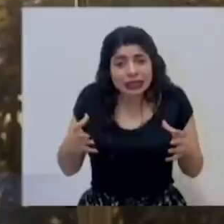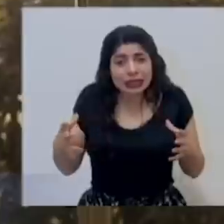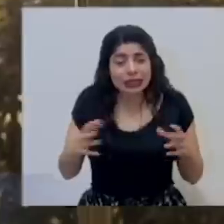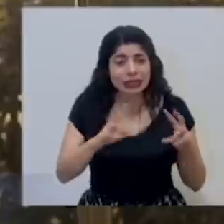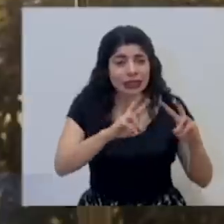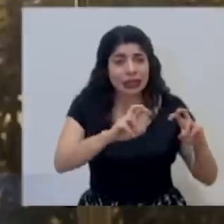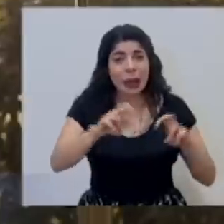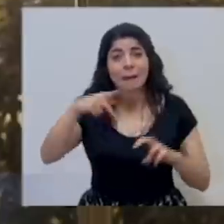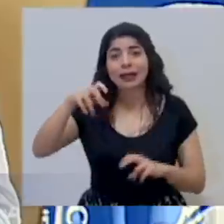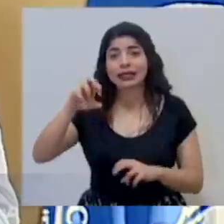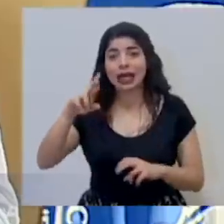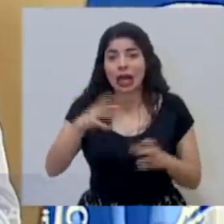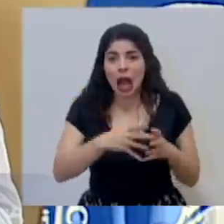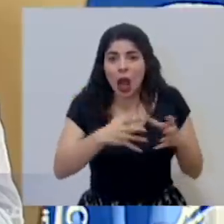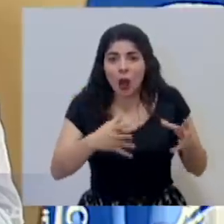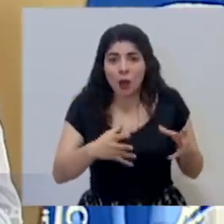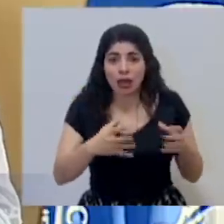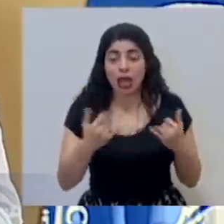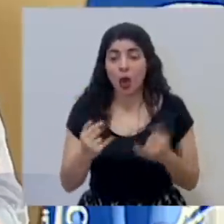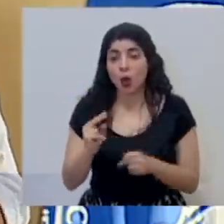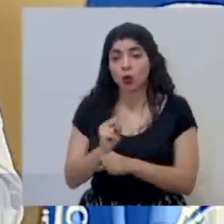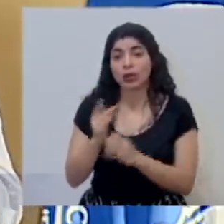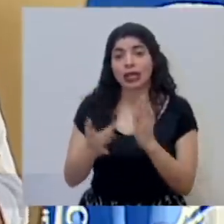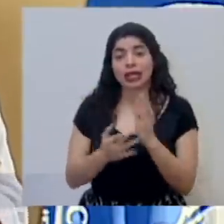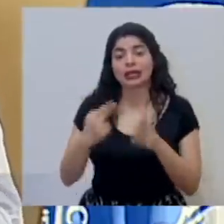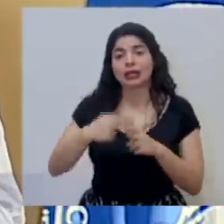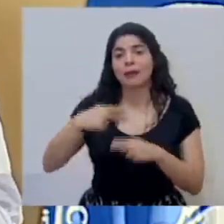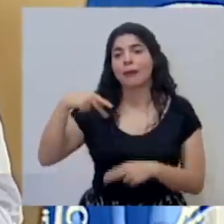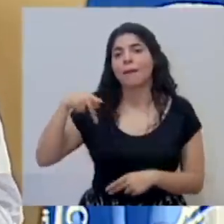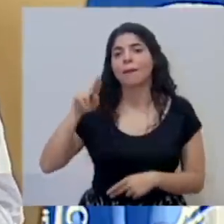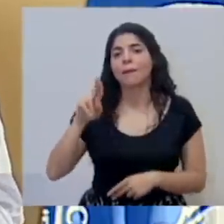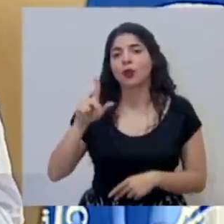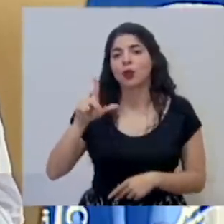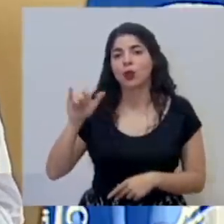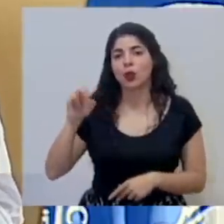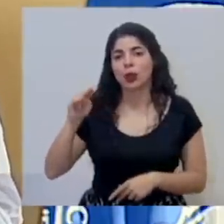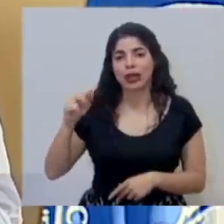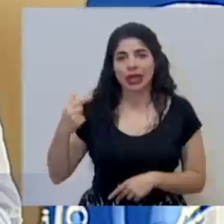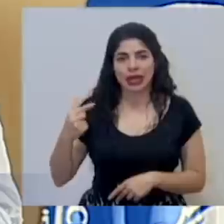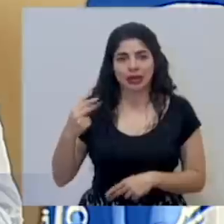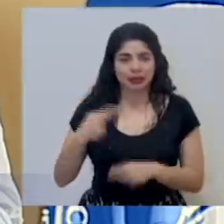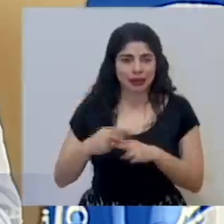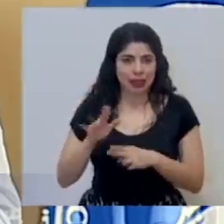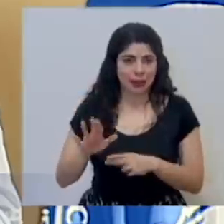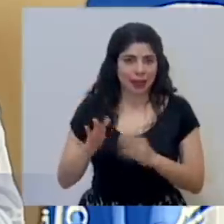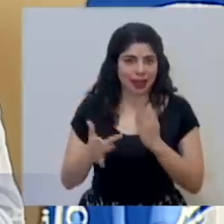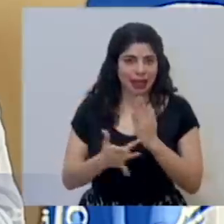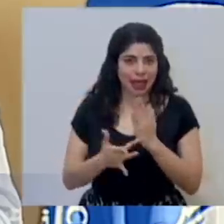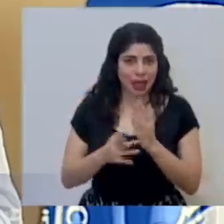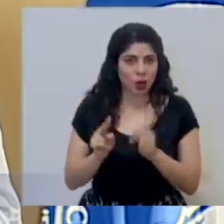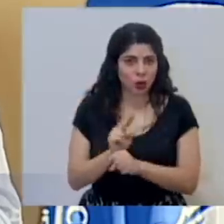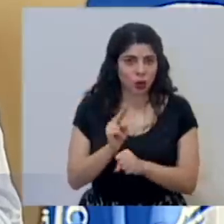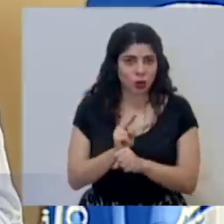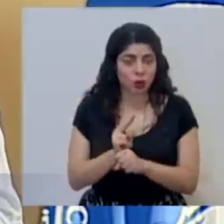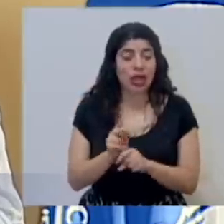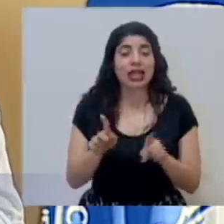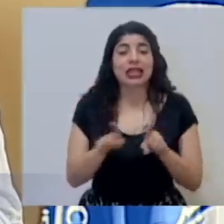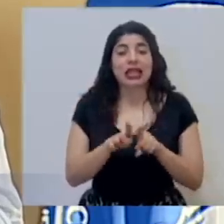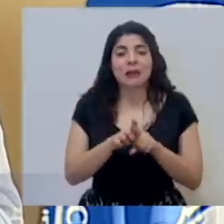PCR se están utilizando técnicas que se llaman pooling también este hemos tenido